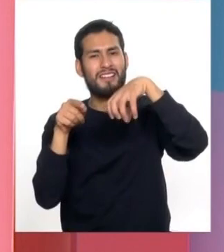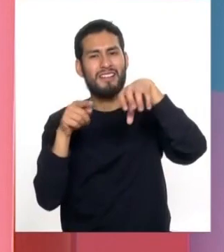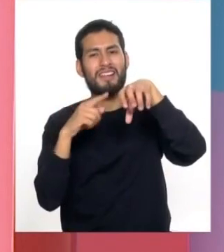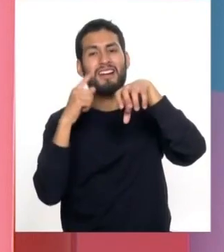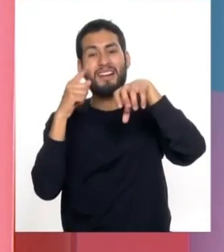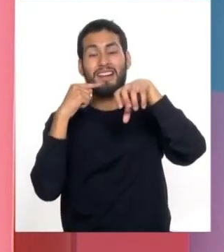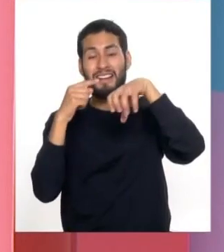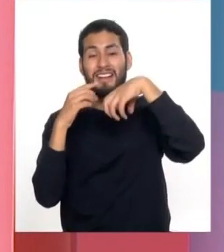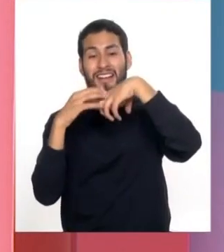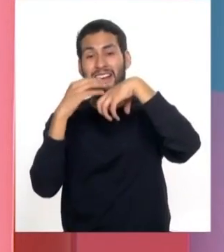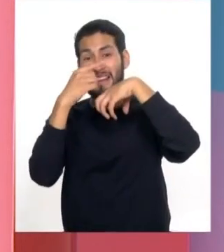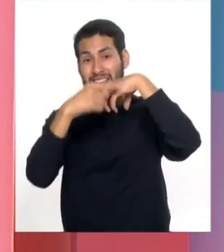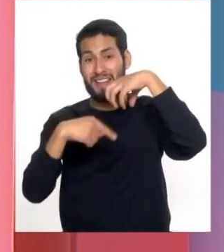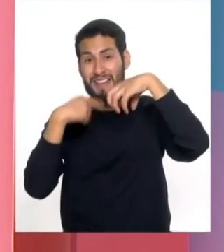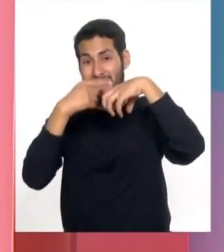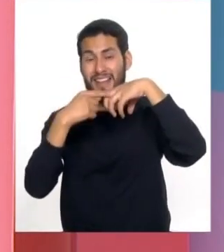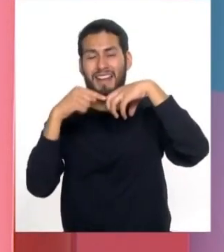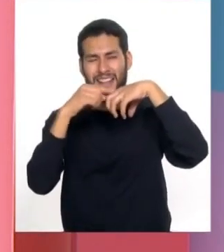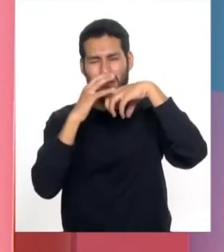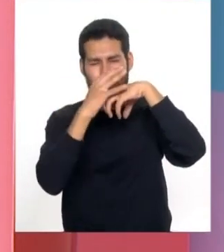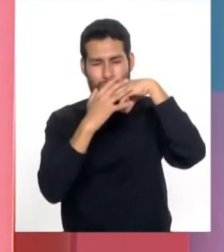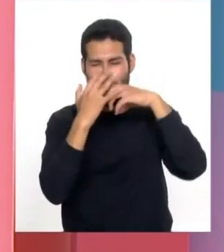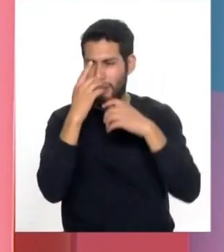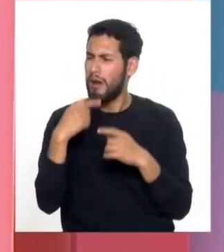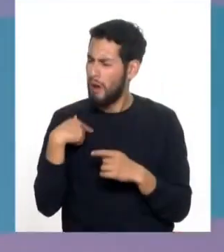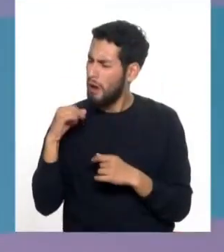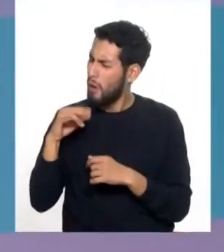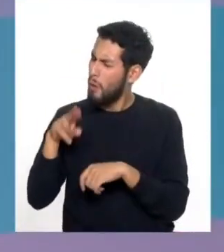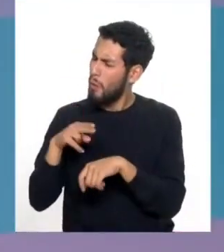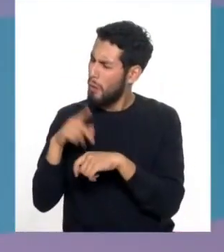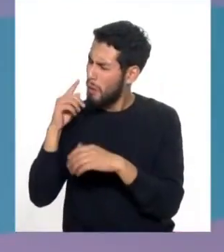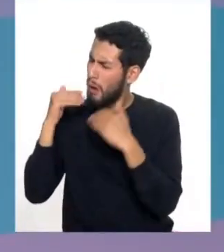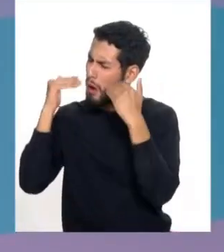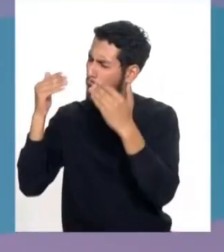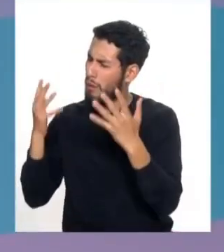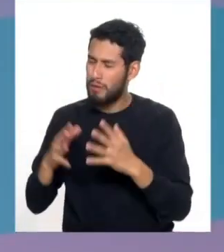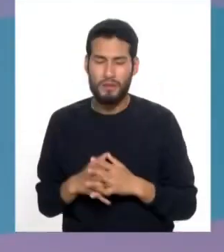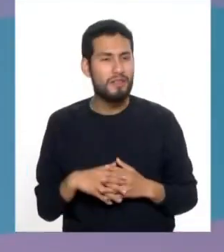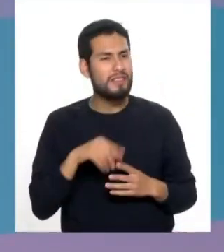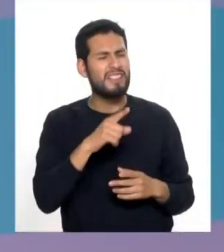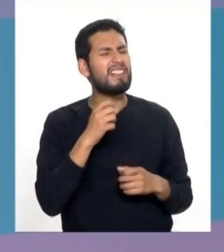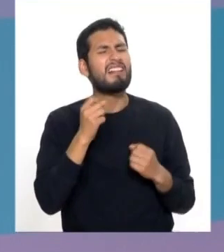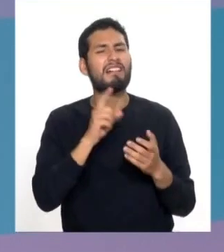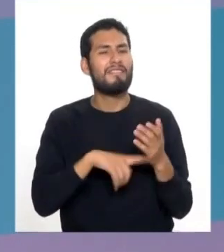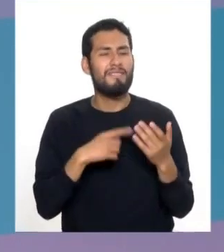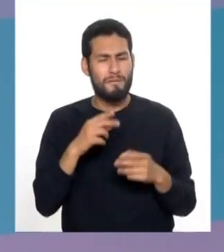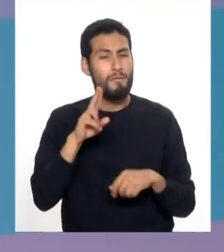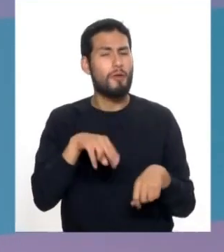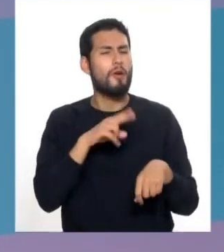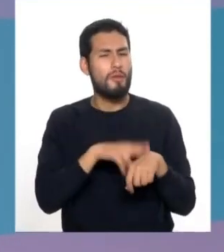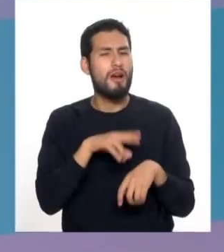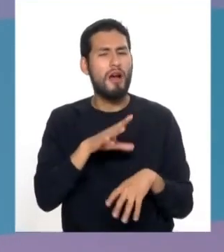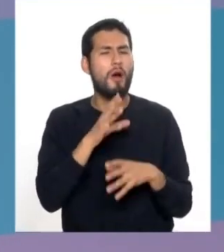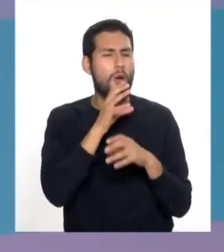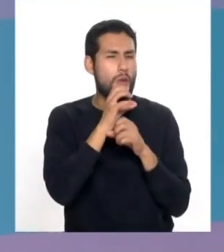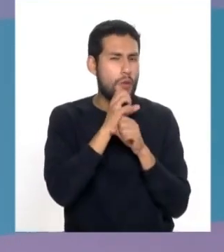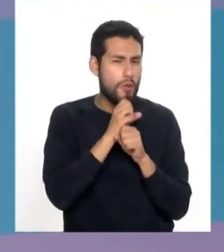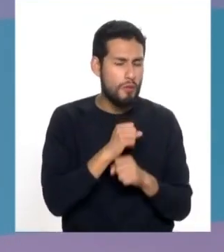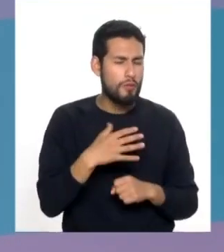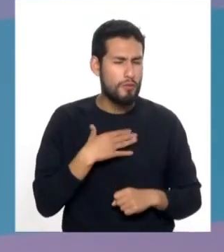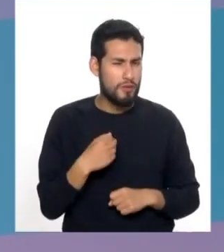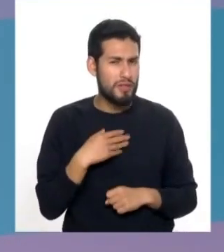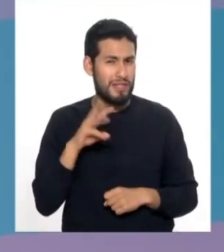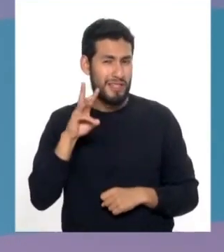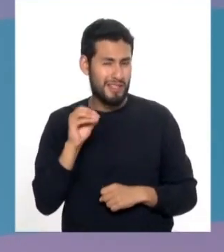siempre lo encontramos en las personas adultas mayores. Claro. La principal causa es la edad. Comienza cerca de los 60